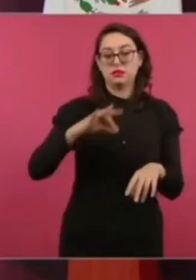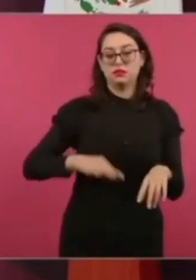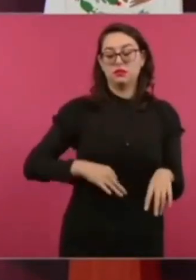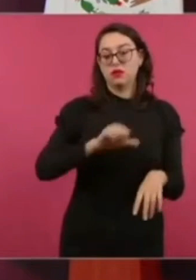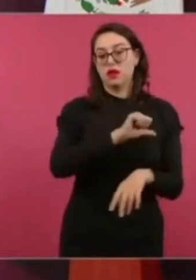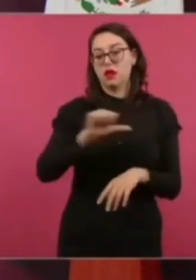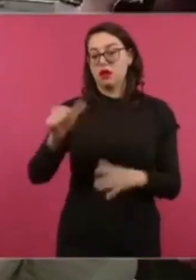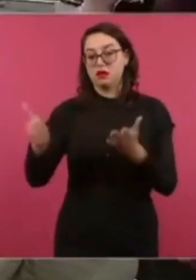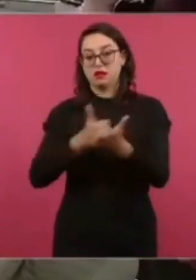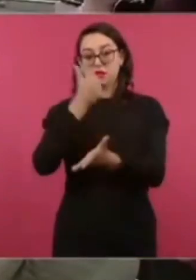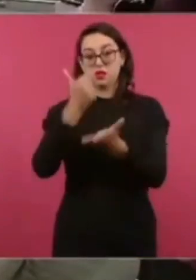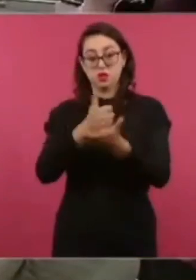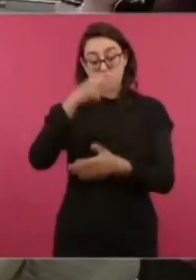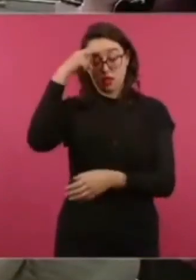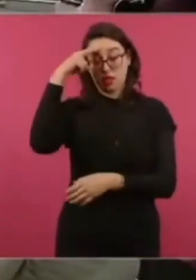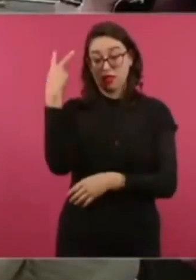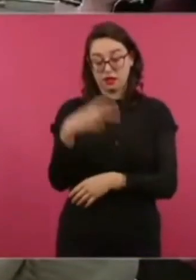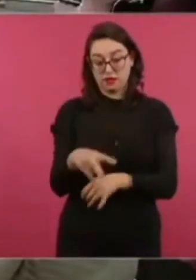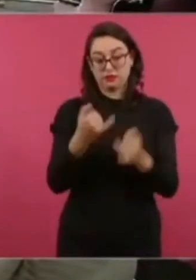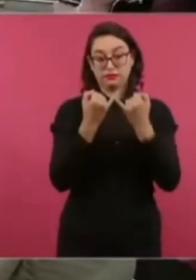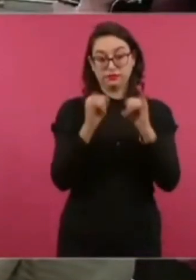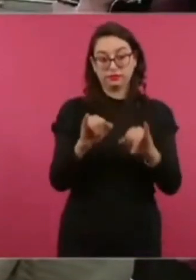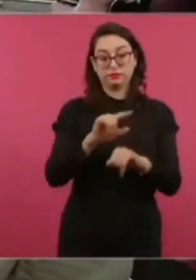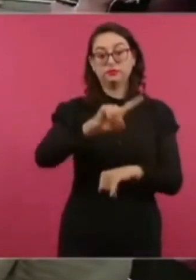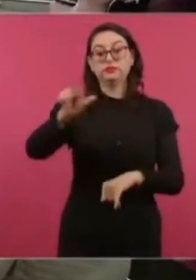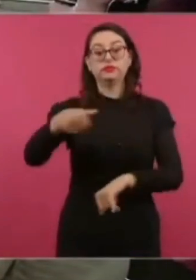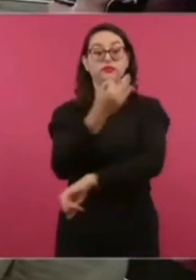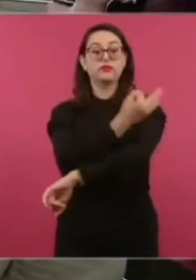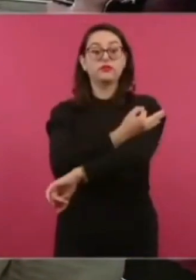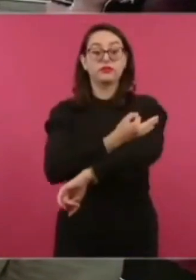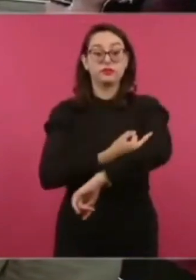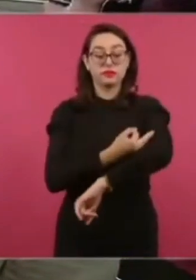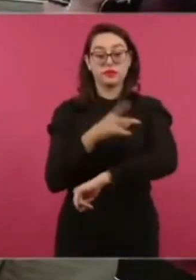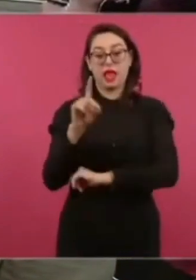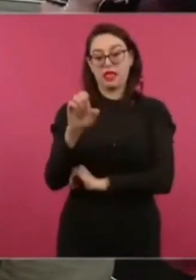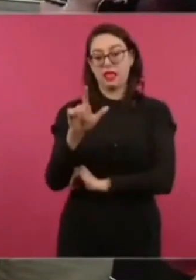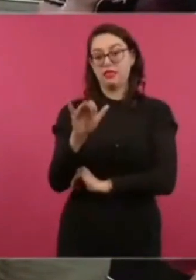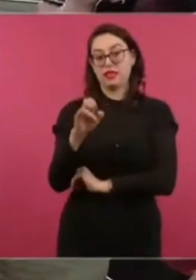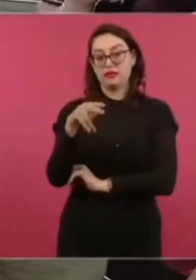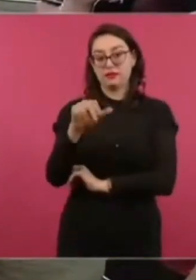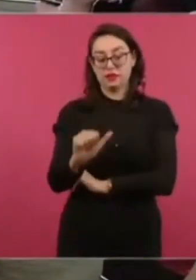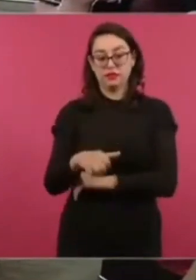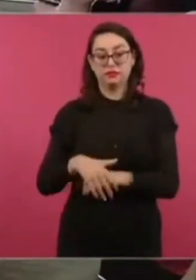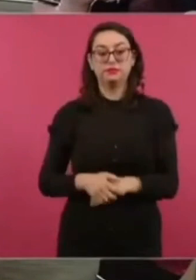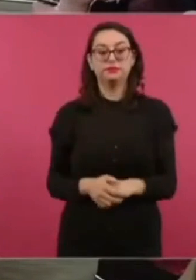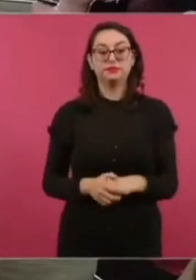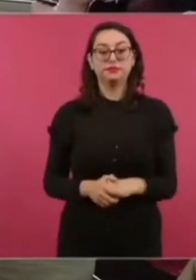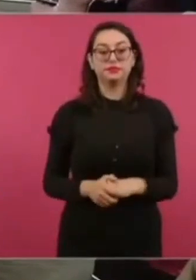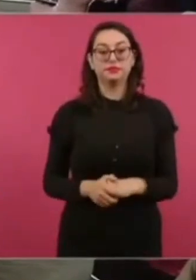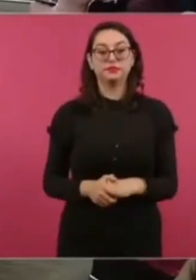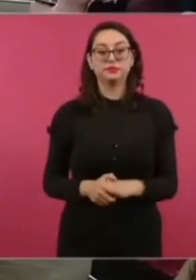tarde, vamos a estar con la maestra Delfina.